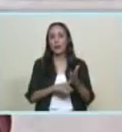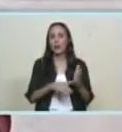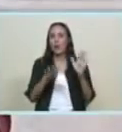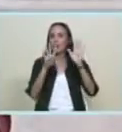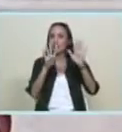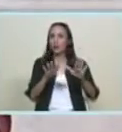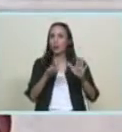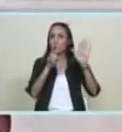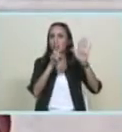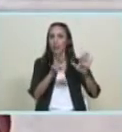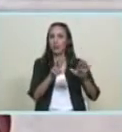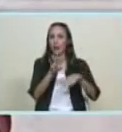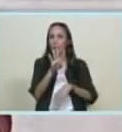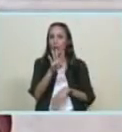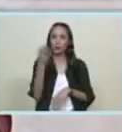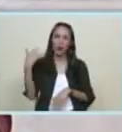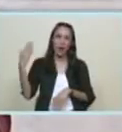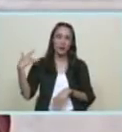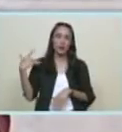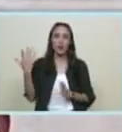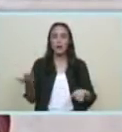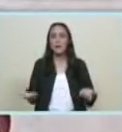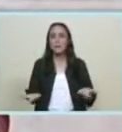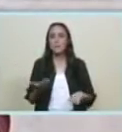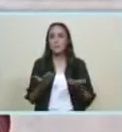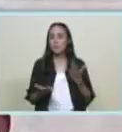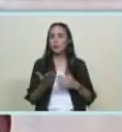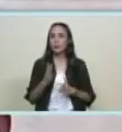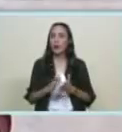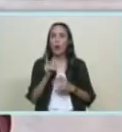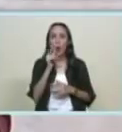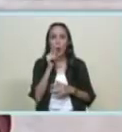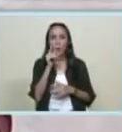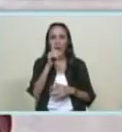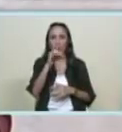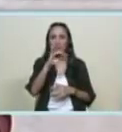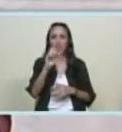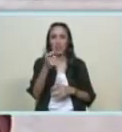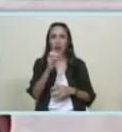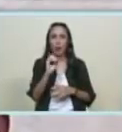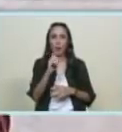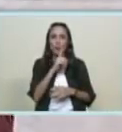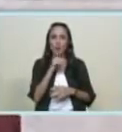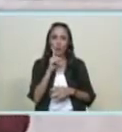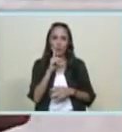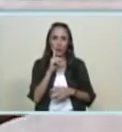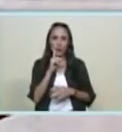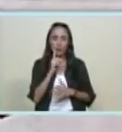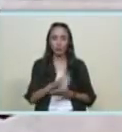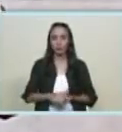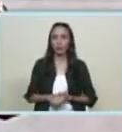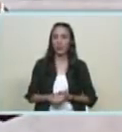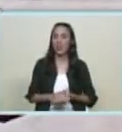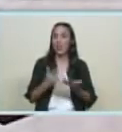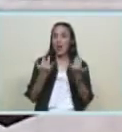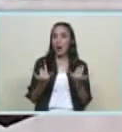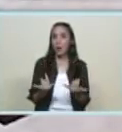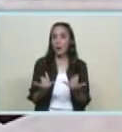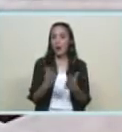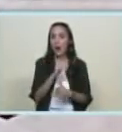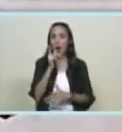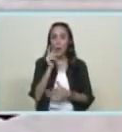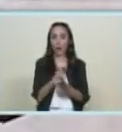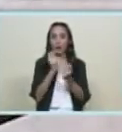designado por el gobierno de Carlos Andrés Pérez que se llamó Diego Arria ahora es una de las momias estas que andan por